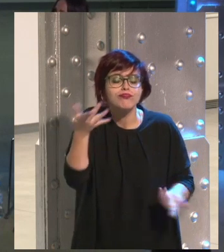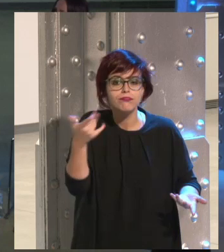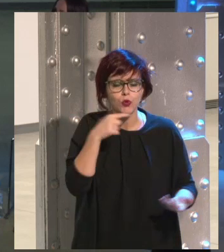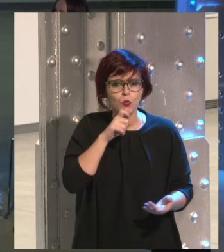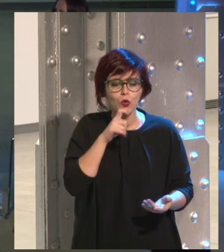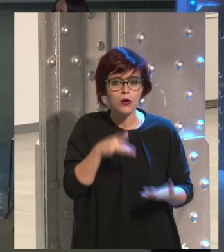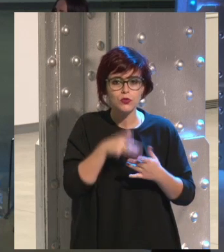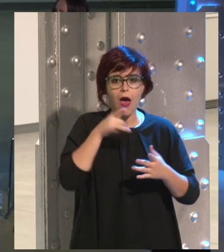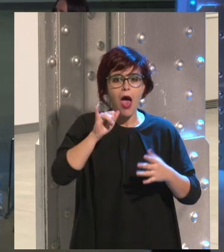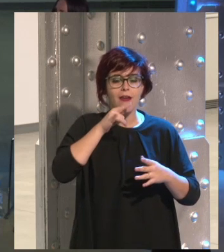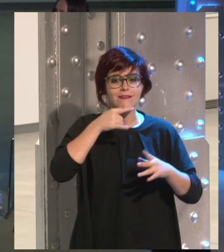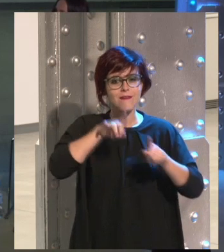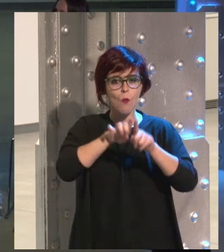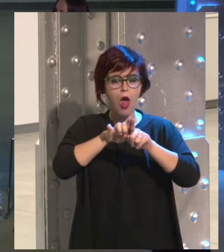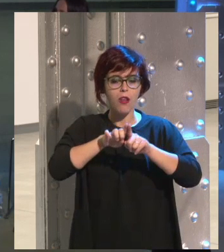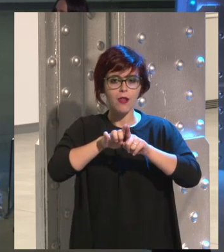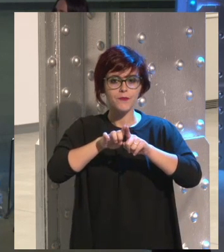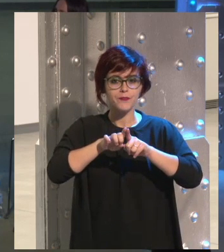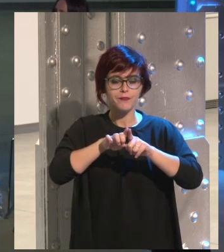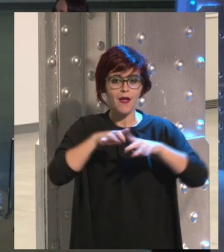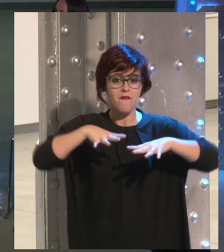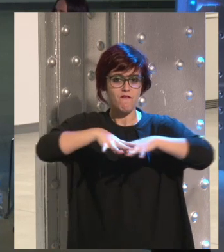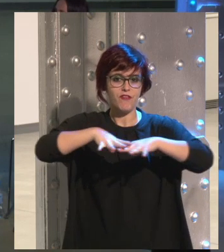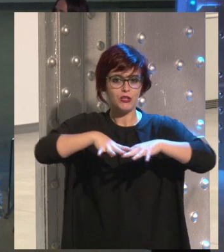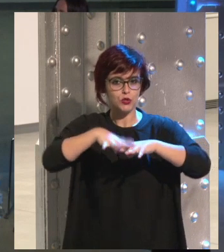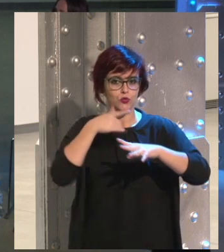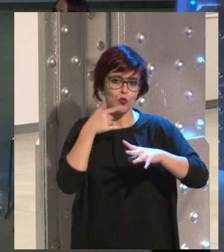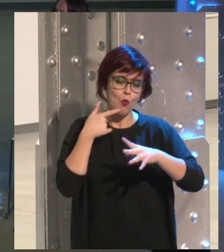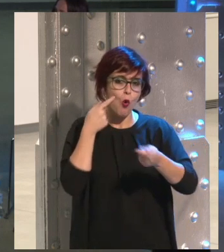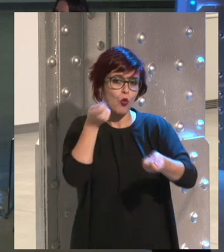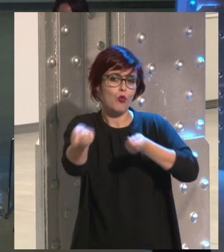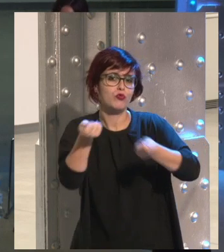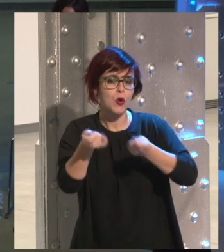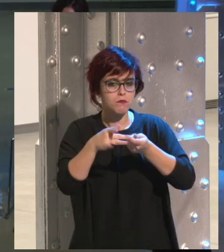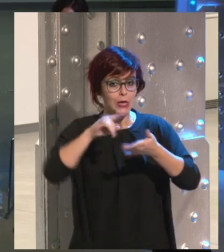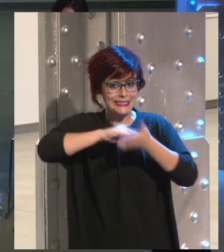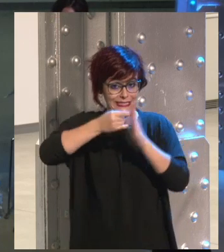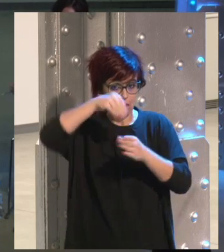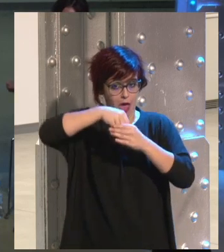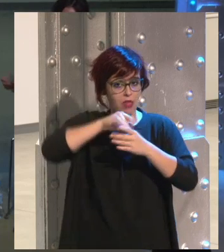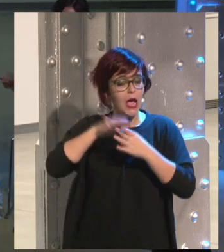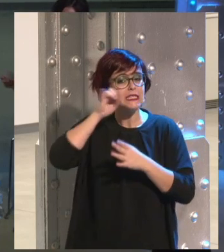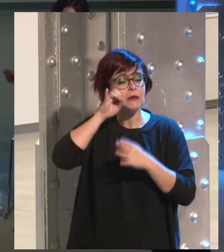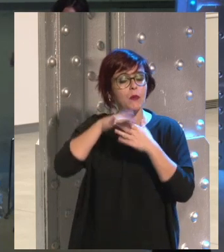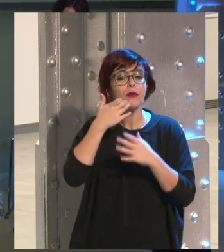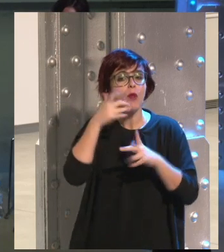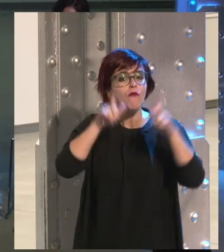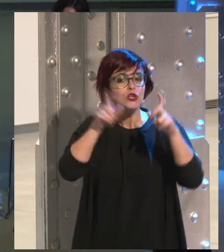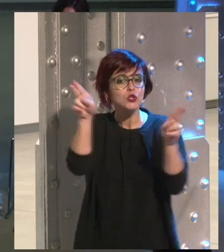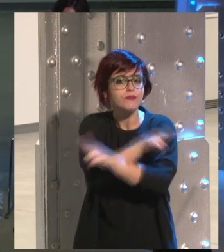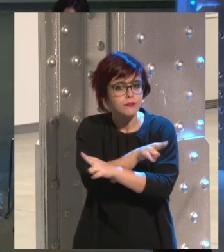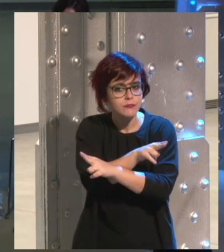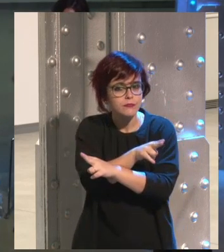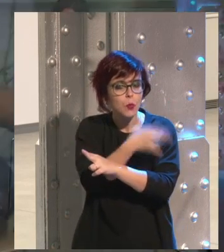Sí, quiero decir, ¿hay algún filtro en el sistema de Instagram que pueda hacer que te eliminen algunas fotos